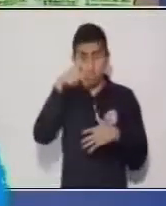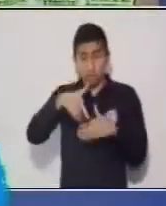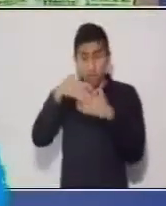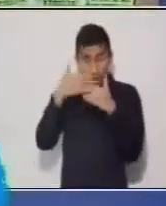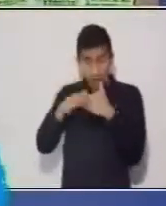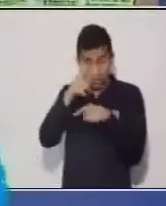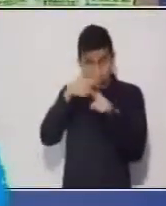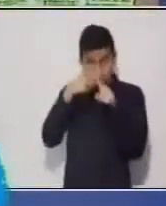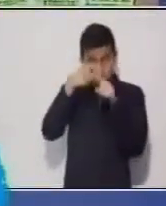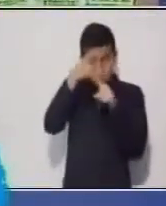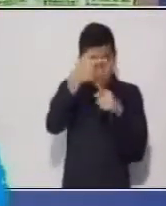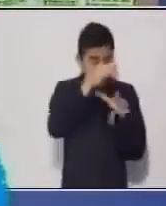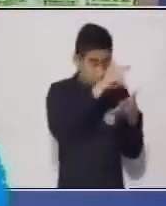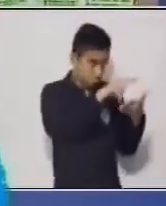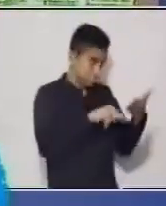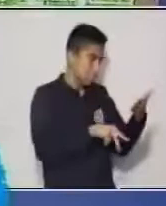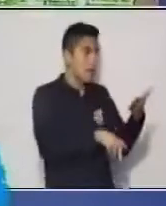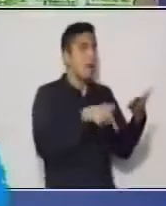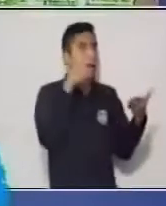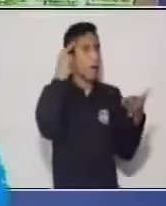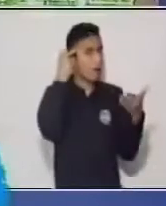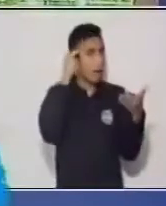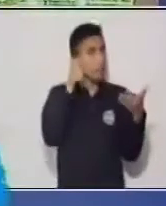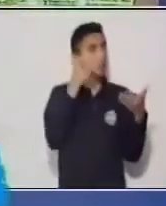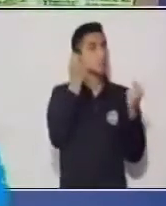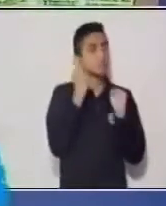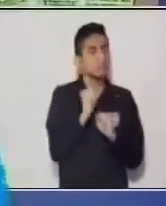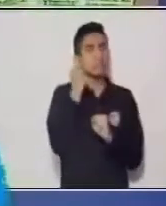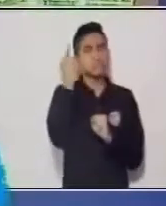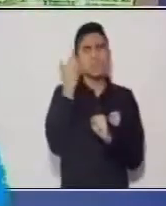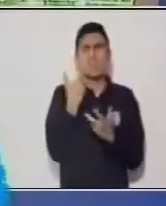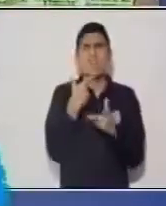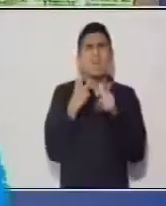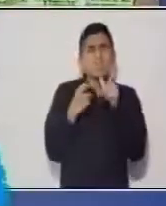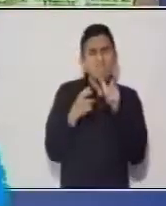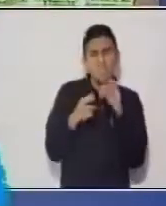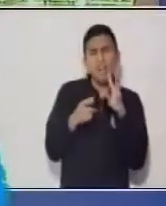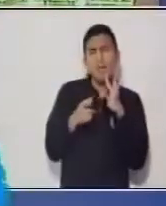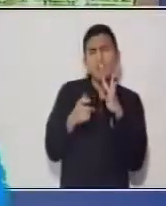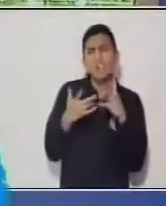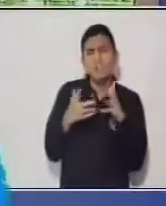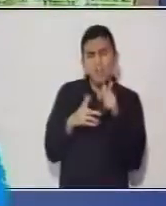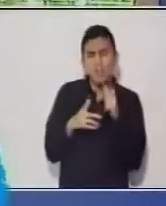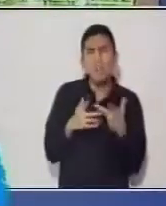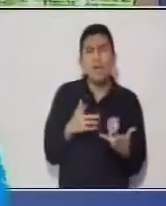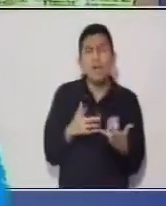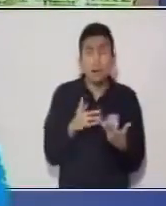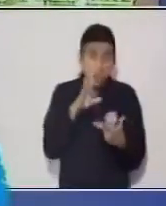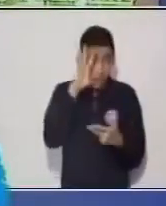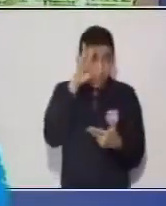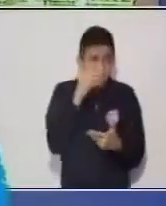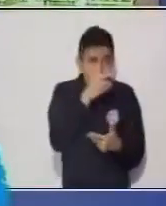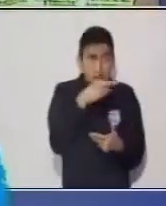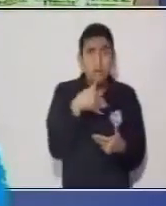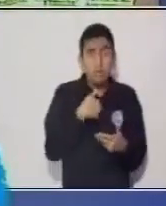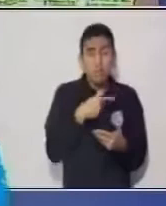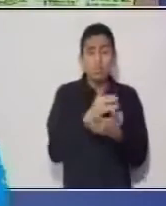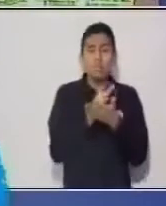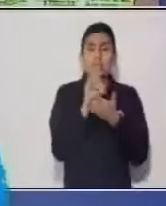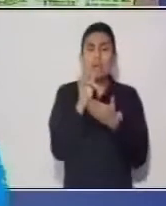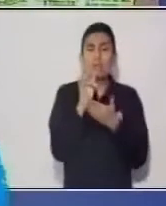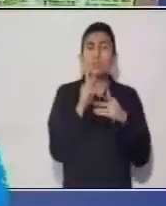cuando leas un texto, sepas descifrar quién está hablando. Porque hay algunos textos que